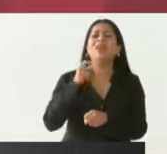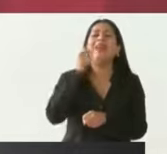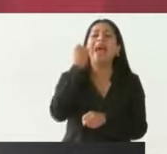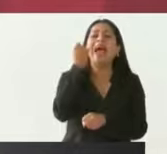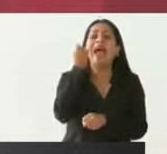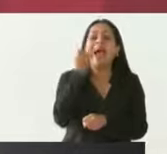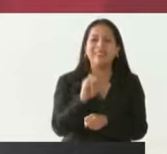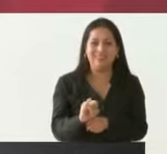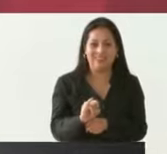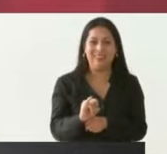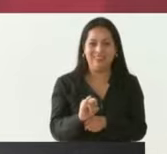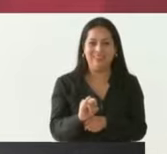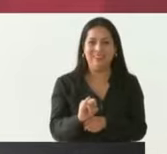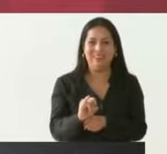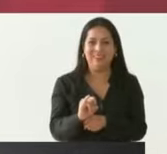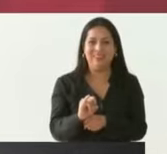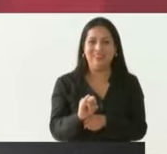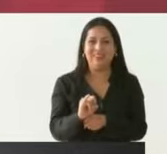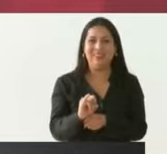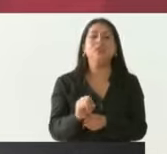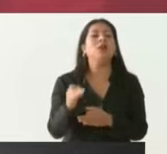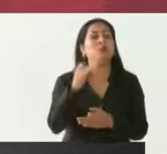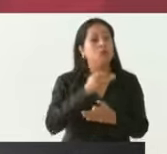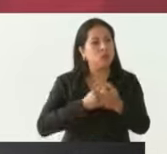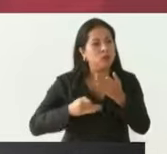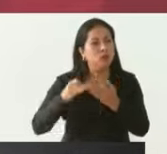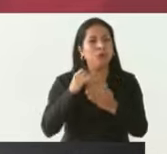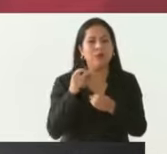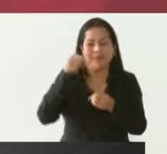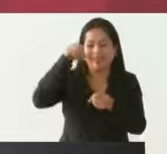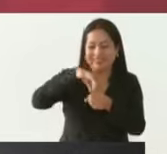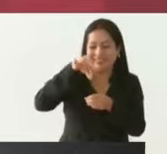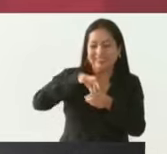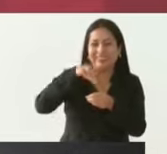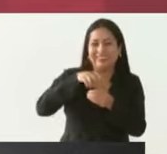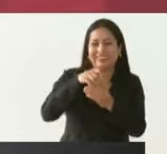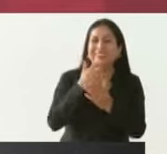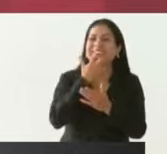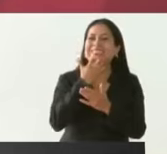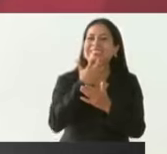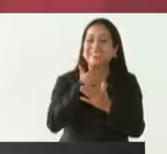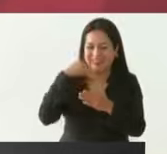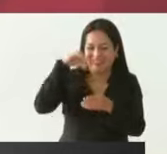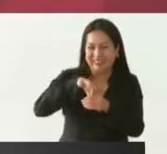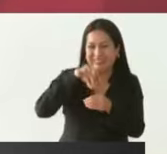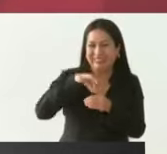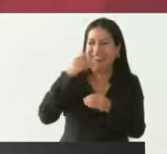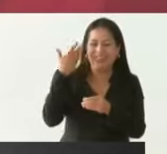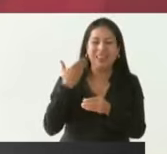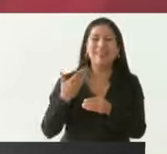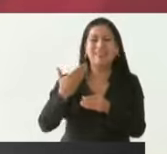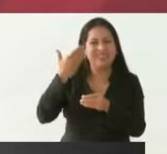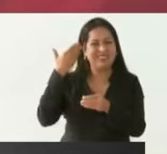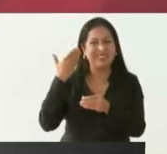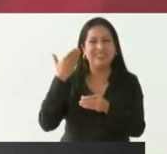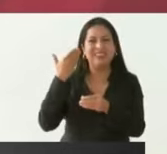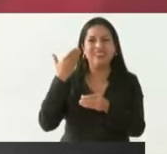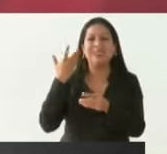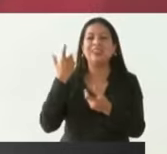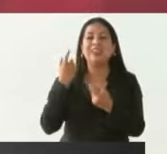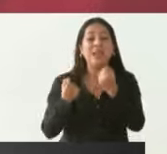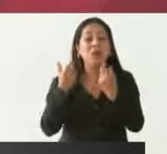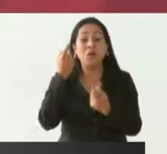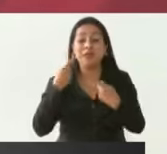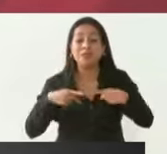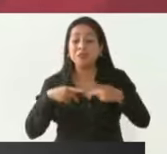todo lo que ahorramos, que antes se quedaba en unas cuantas